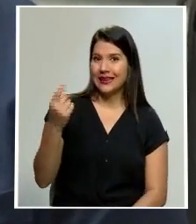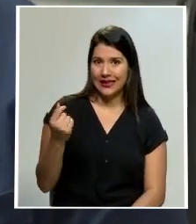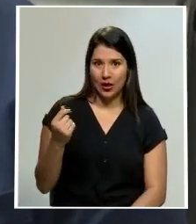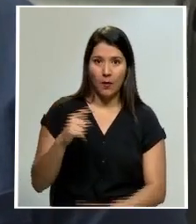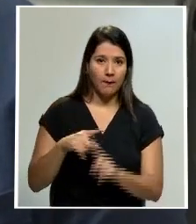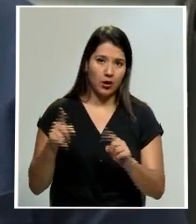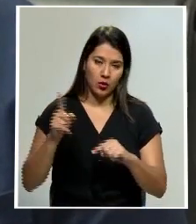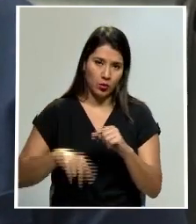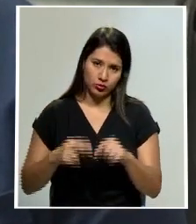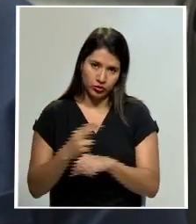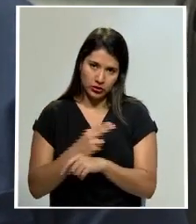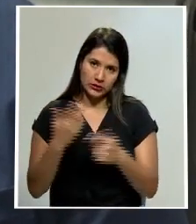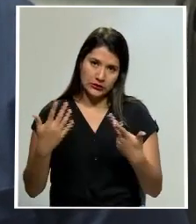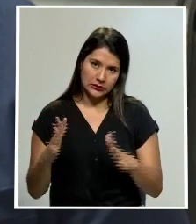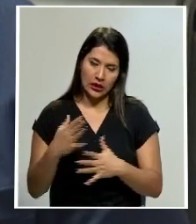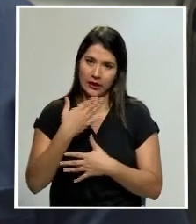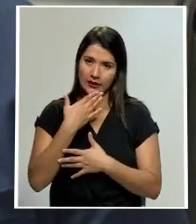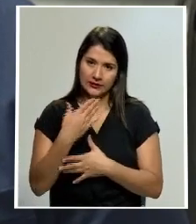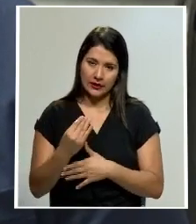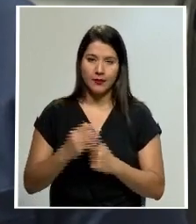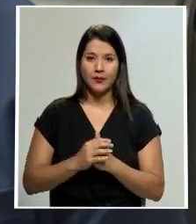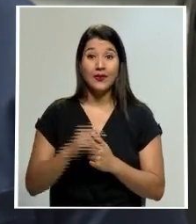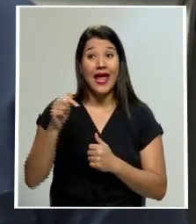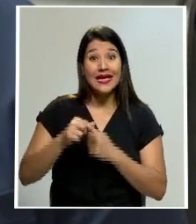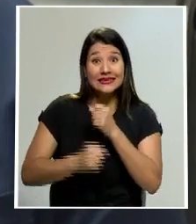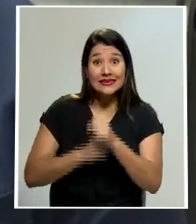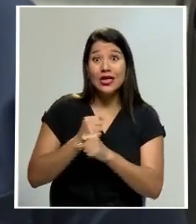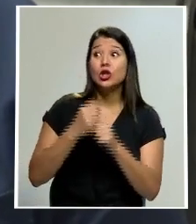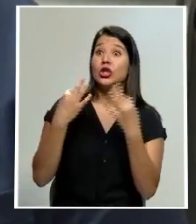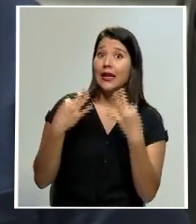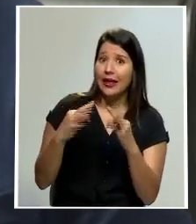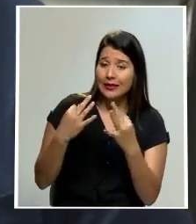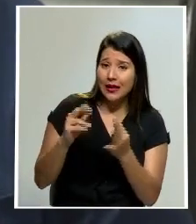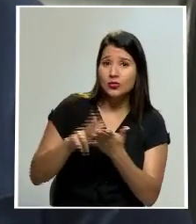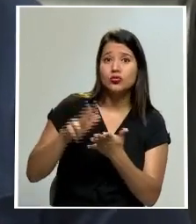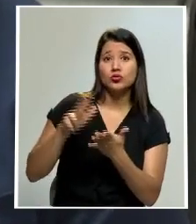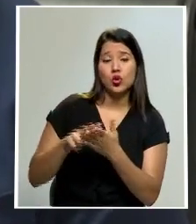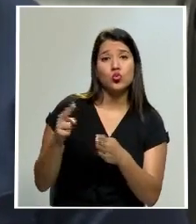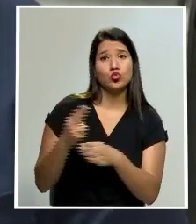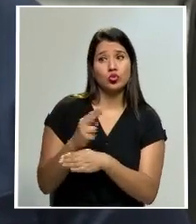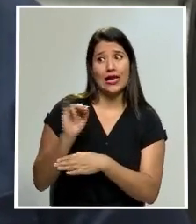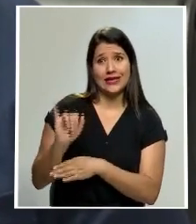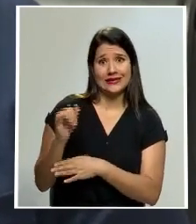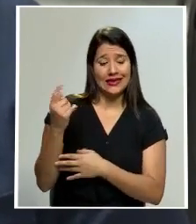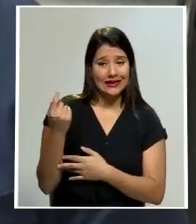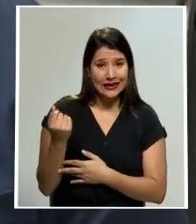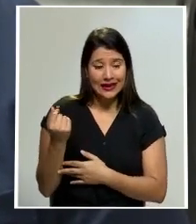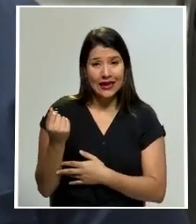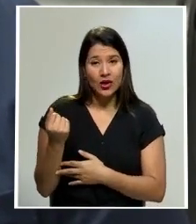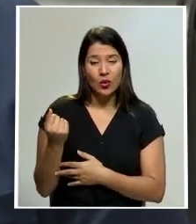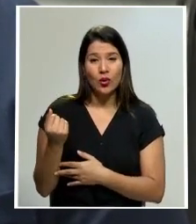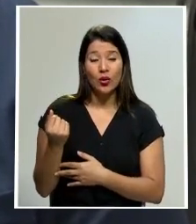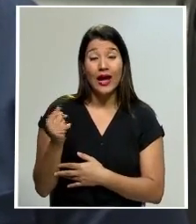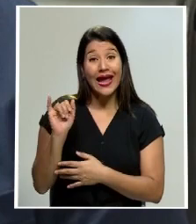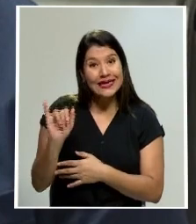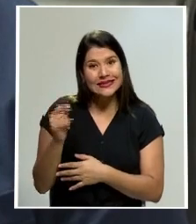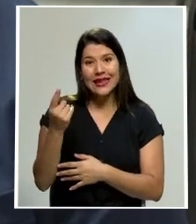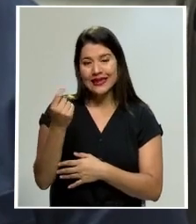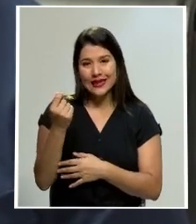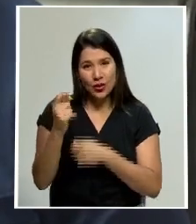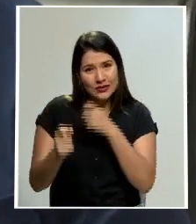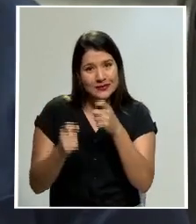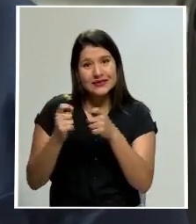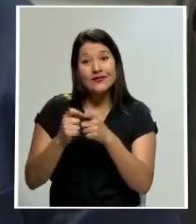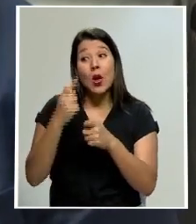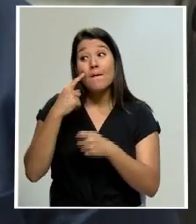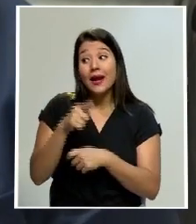lo pudimos utilizar por ser diciembre. Este año hemos tratado de que nos aprueben entonces el uso de ese superávit que es específicamente para la